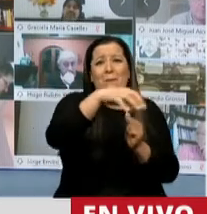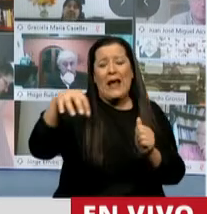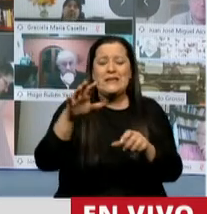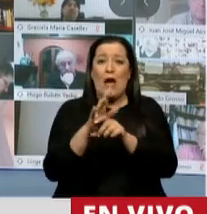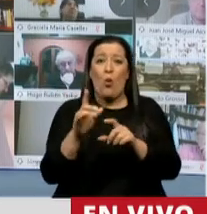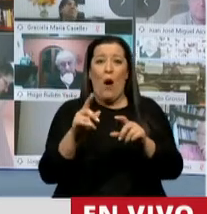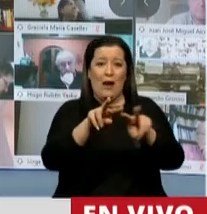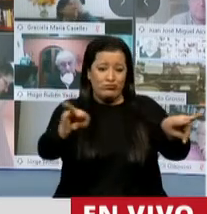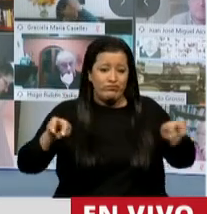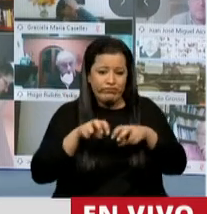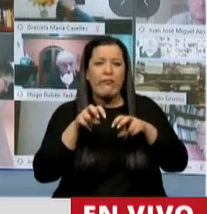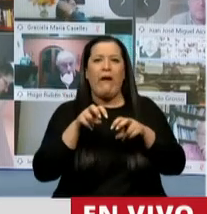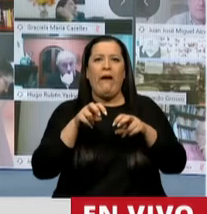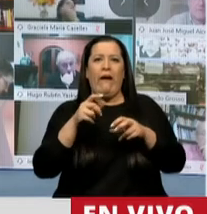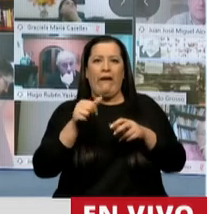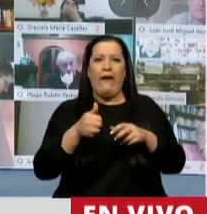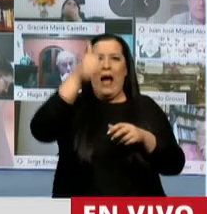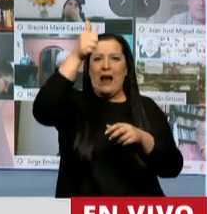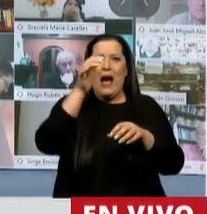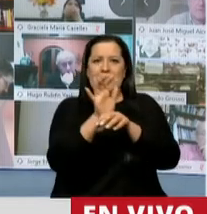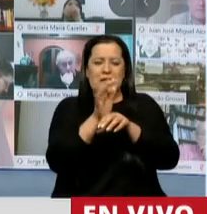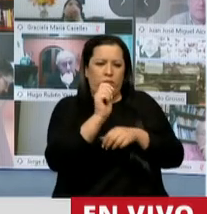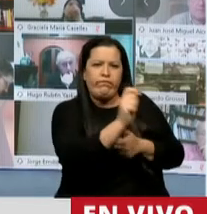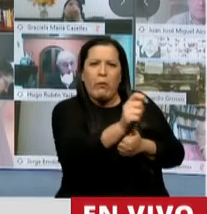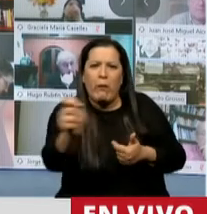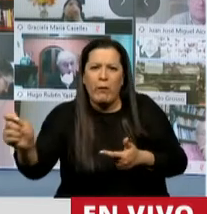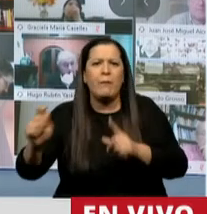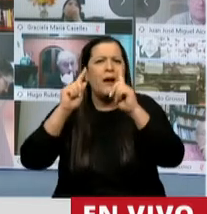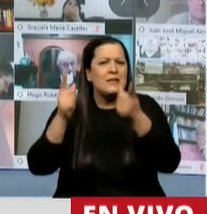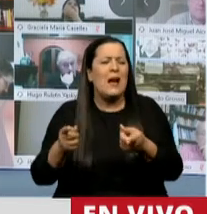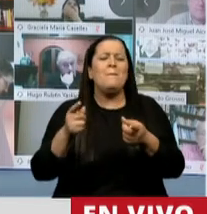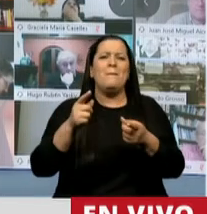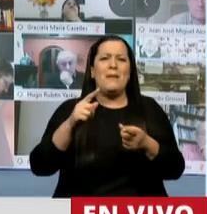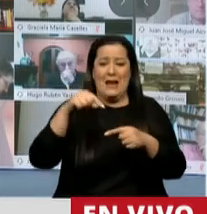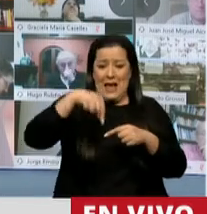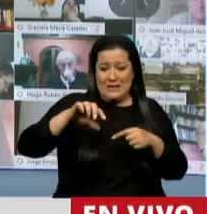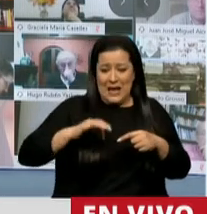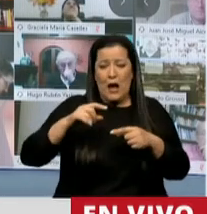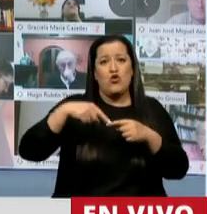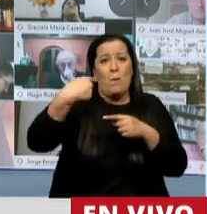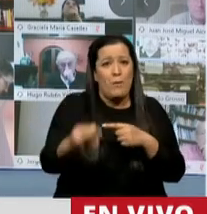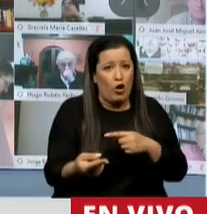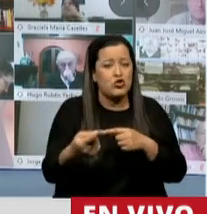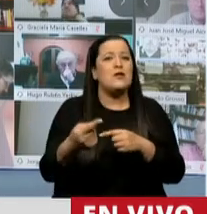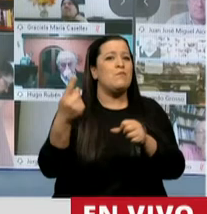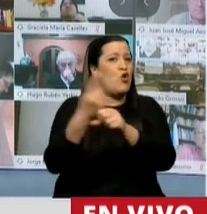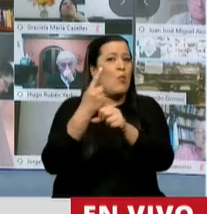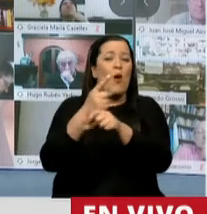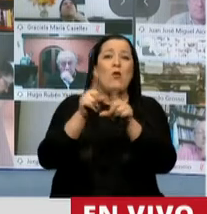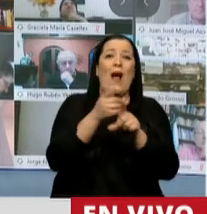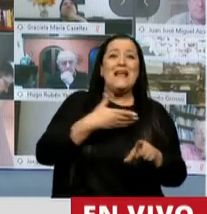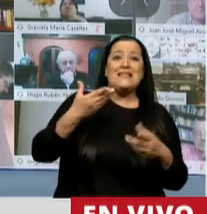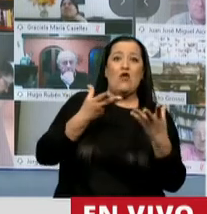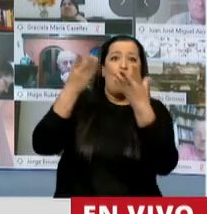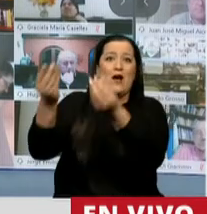recompren acciones este año o el próximo no podrán acceder a las ayudas